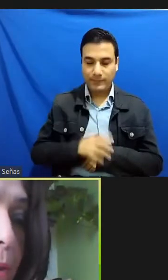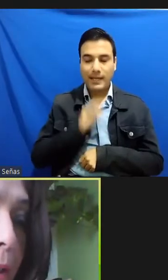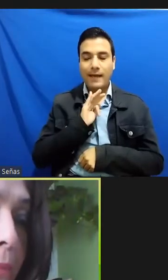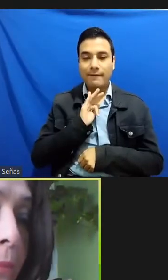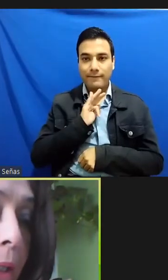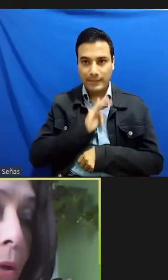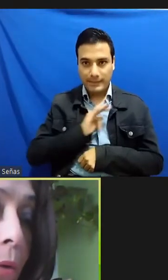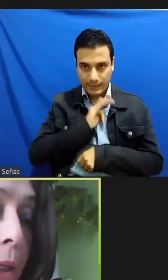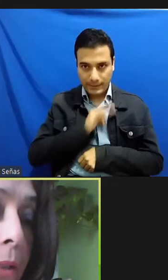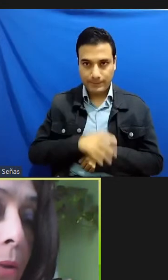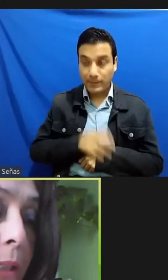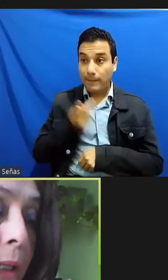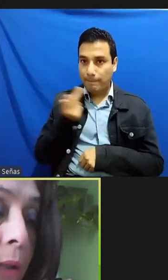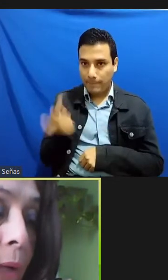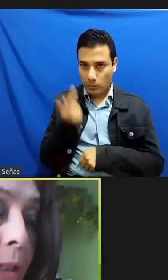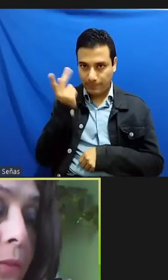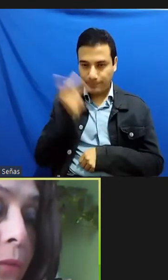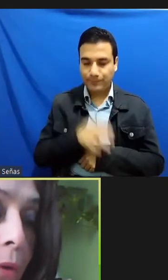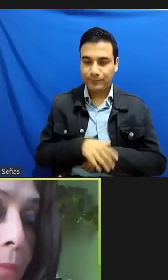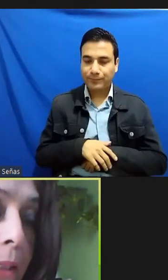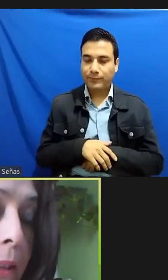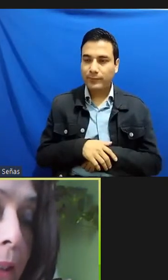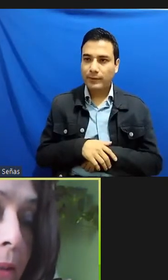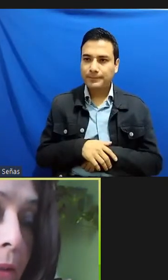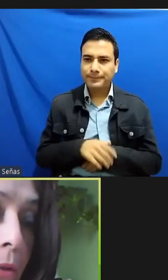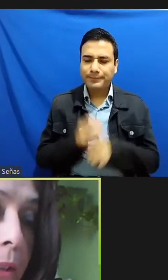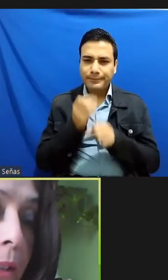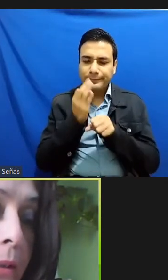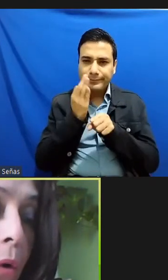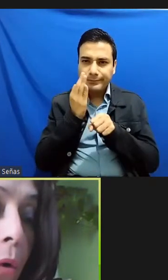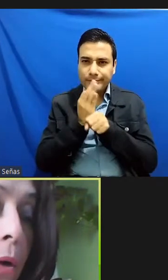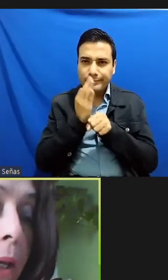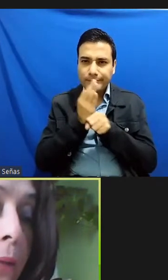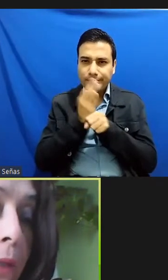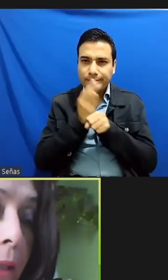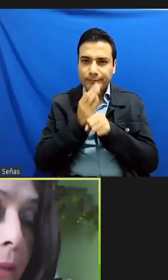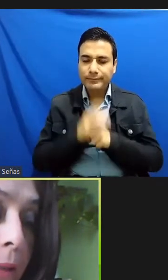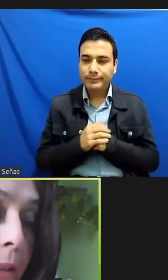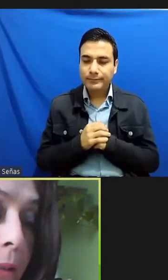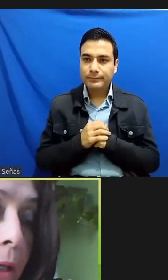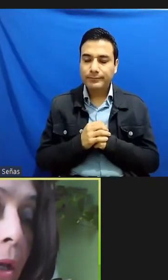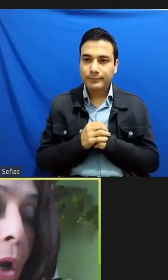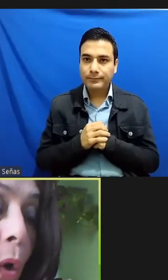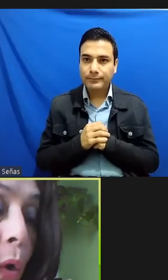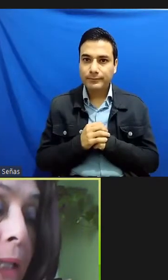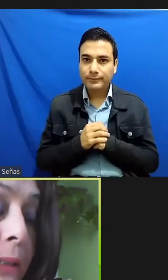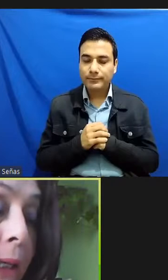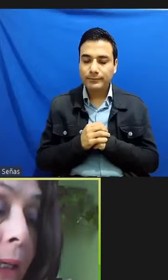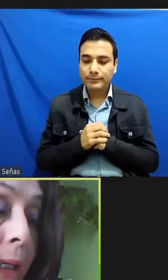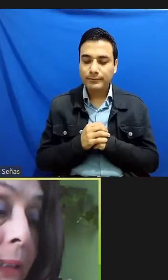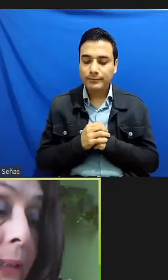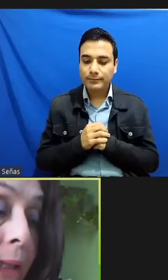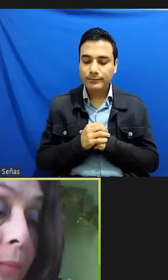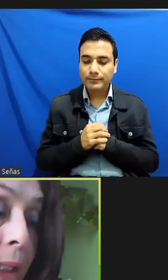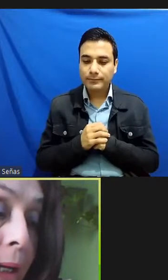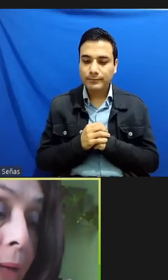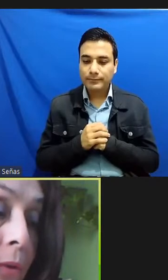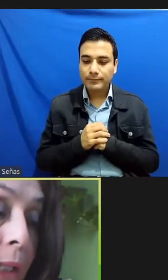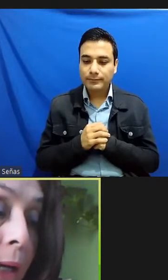pregunta Mario cuáles son las actuales formas silenciosas o evidentes con las que